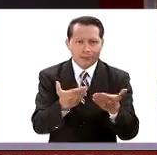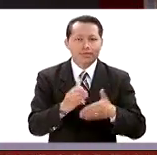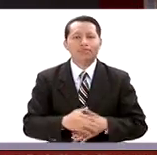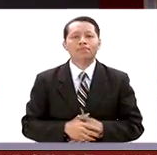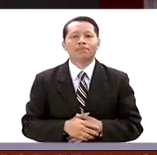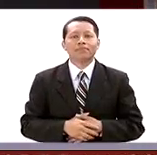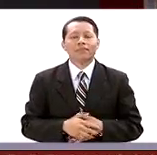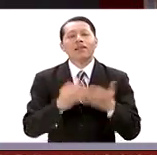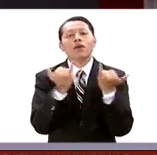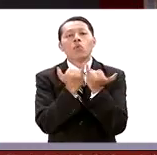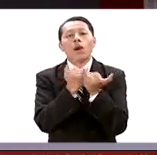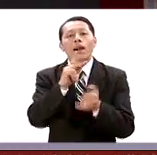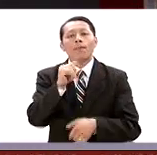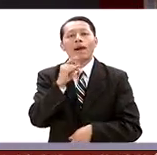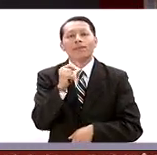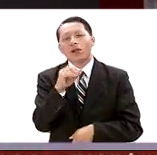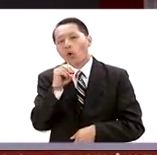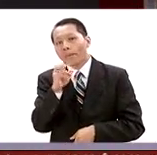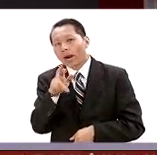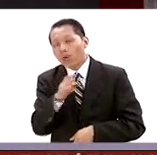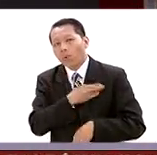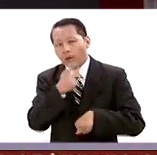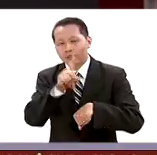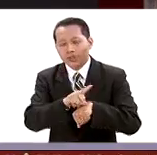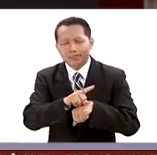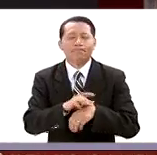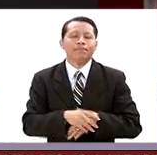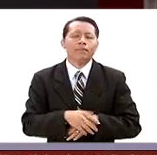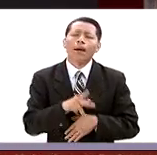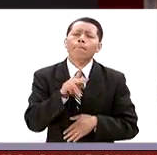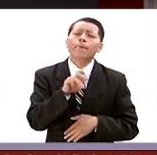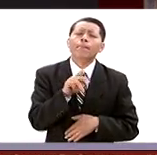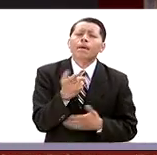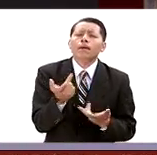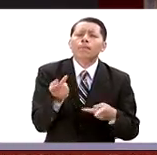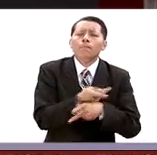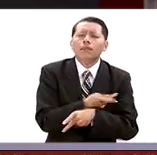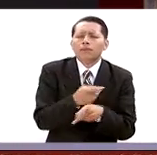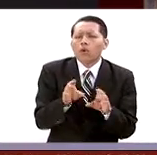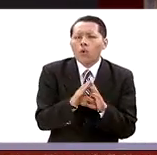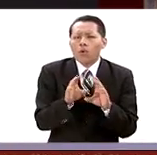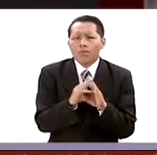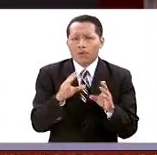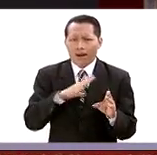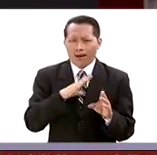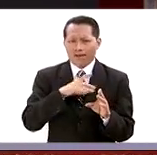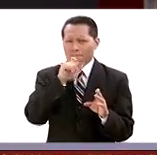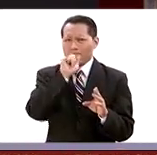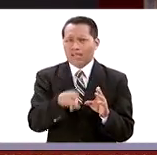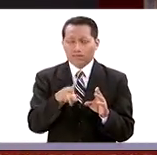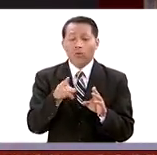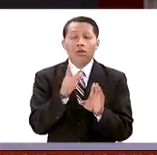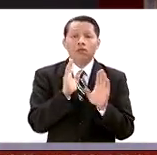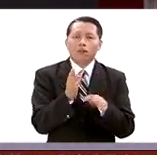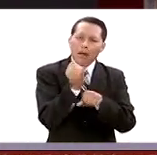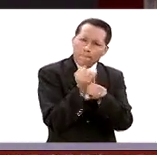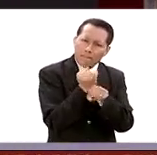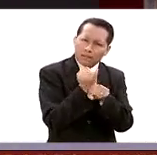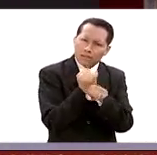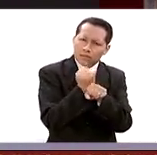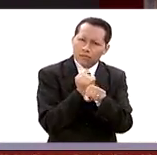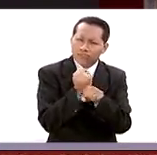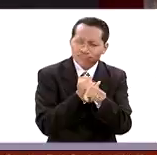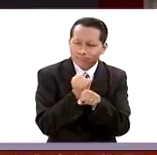Igualmente, Pati y Omar, buenos días. Pepe, ¿a dónde apunta este ataque en este momento de acuerdo con las primeras investigaciones